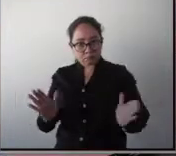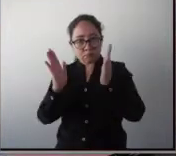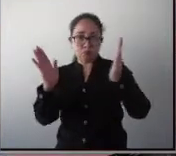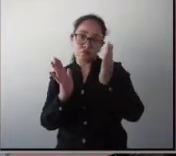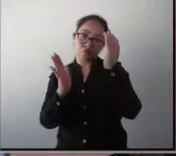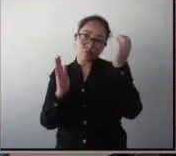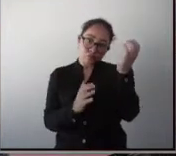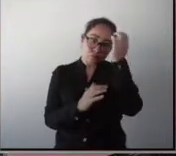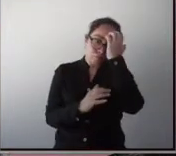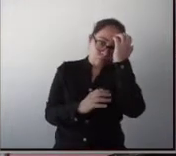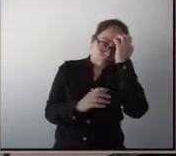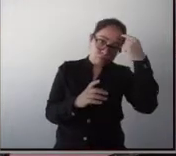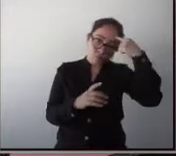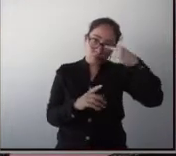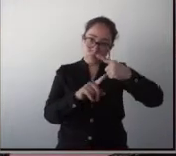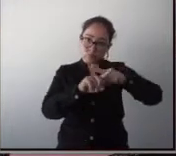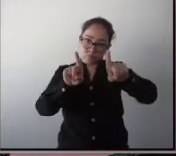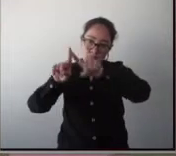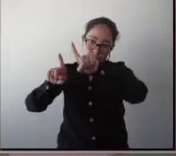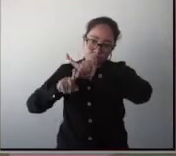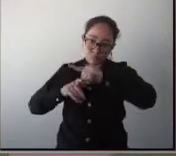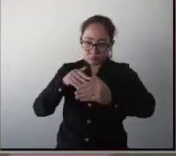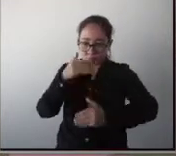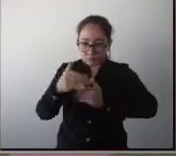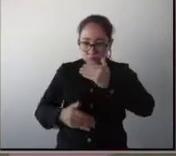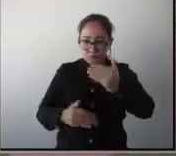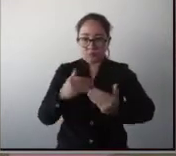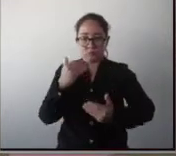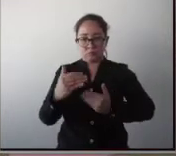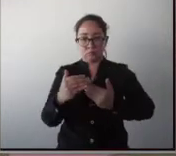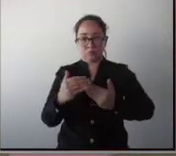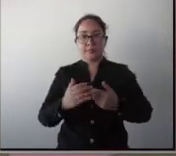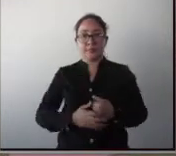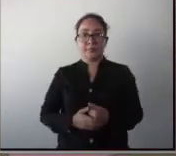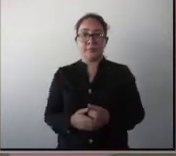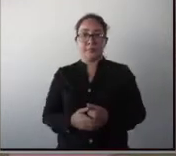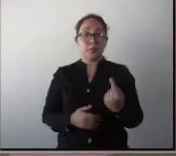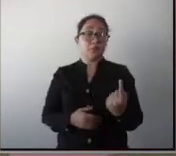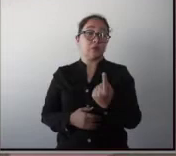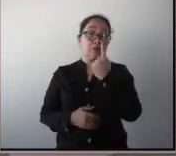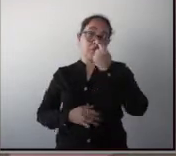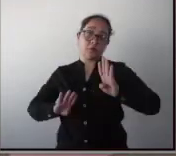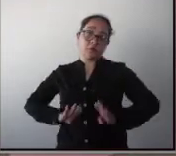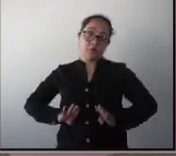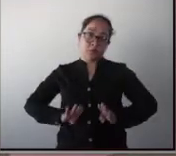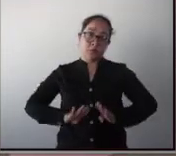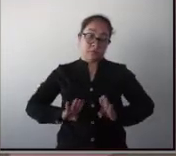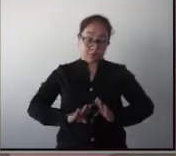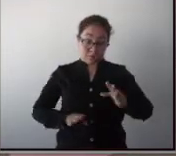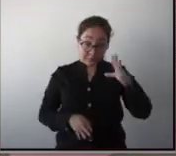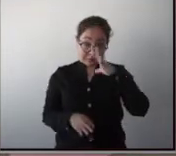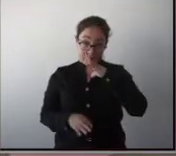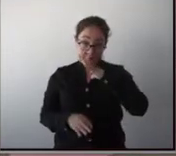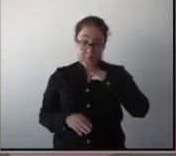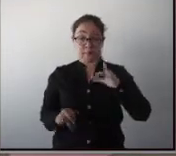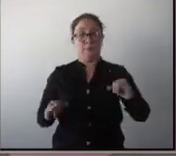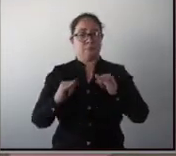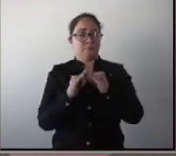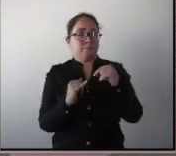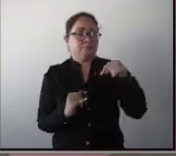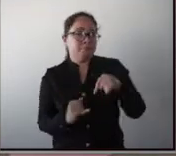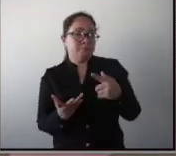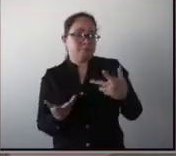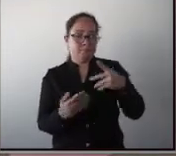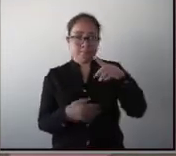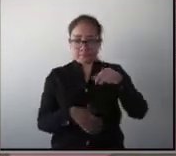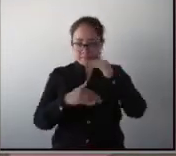para generar alternativas en procesos o tratamientos una de las características que tiene nuestro instituto es el